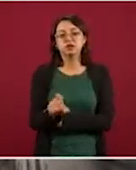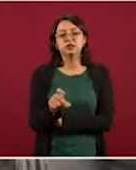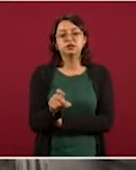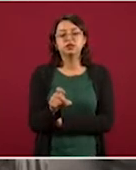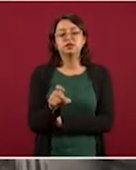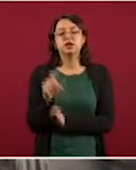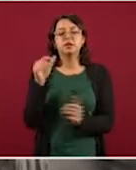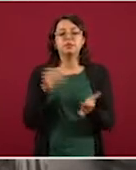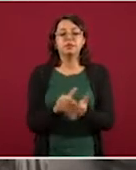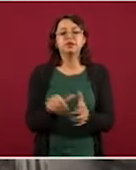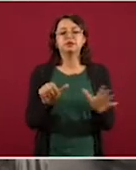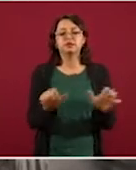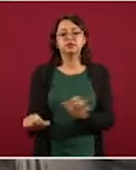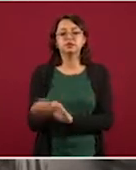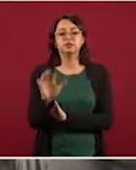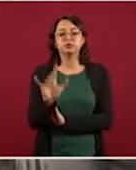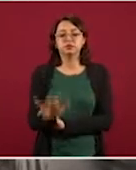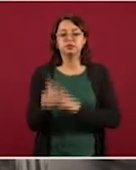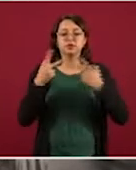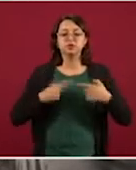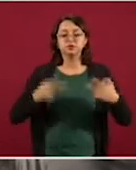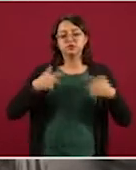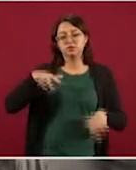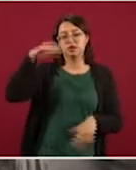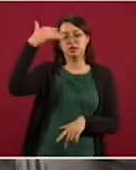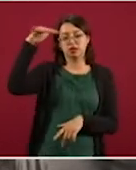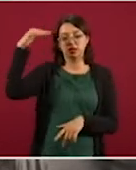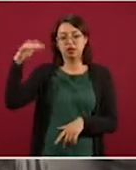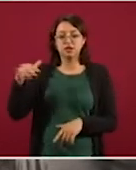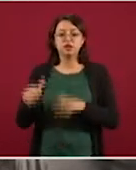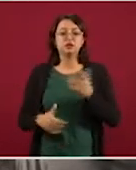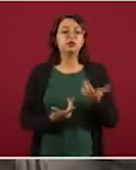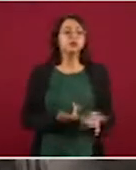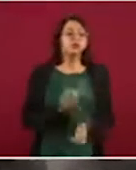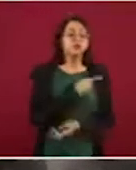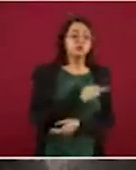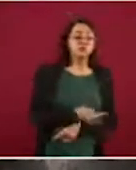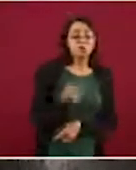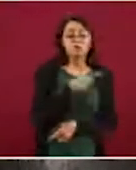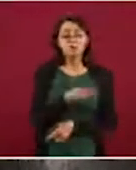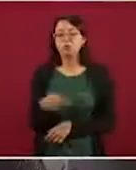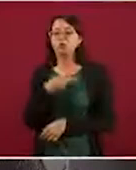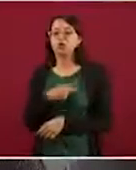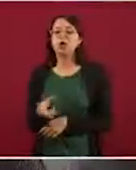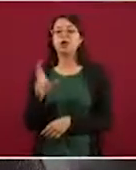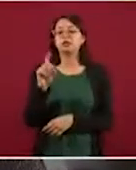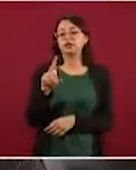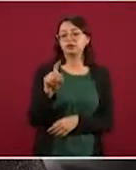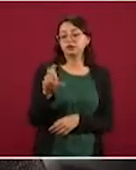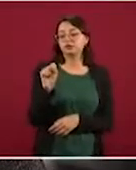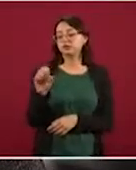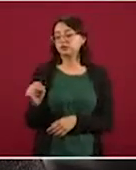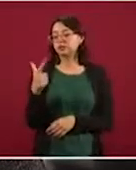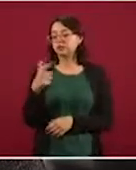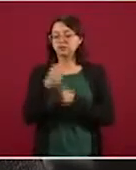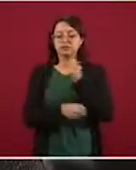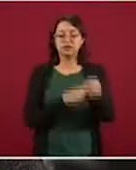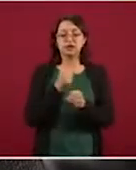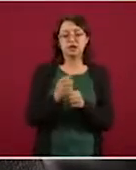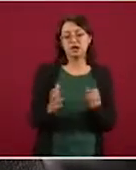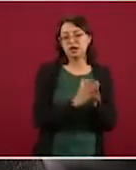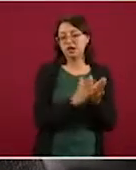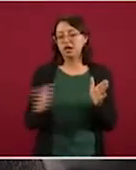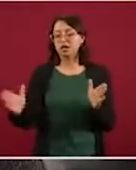adultos de las zonas pobres de las ciudades, entre 30 y 67 años y